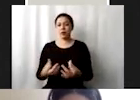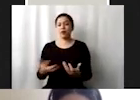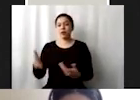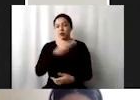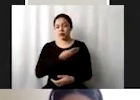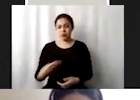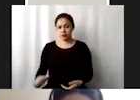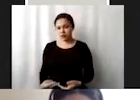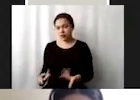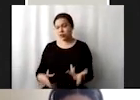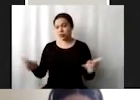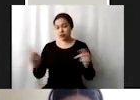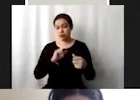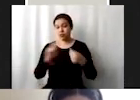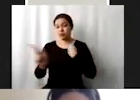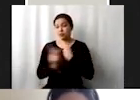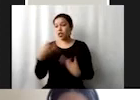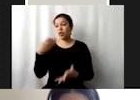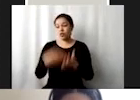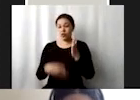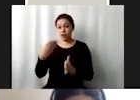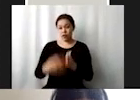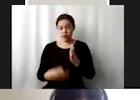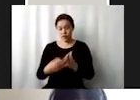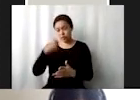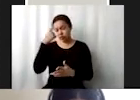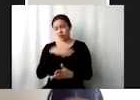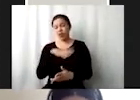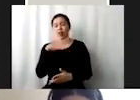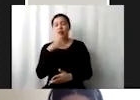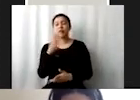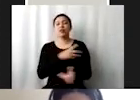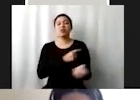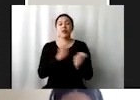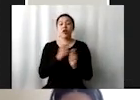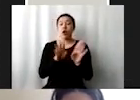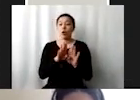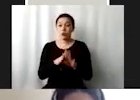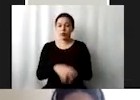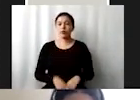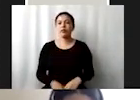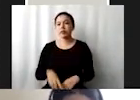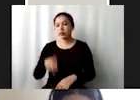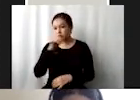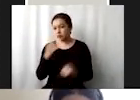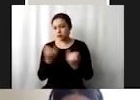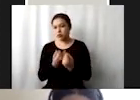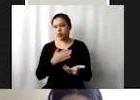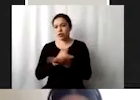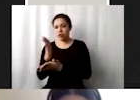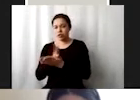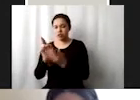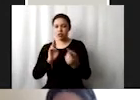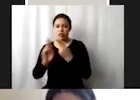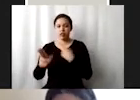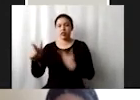un país que todavía tiene mucho que hacer con este tema de la gestión de los desechos por ejemplo y el acceso universal a zonas